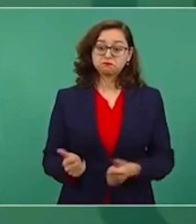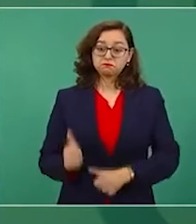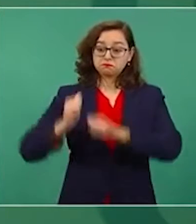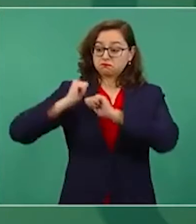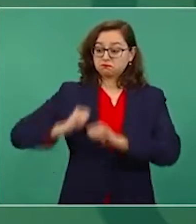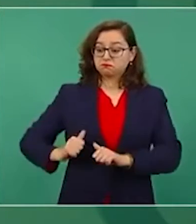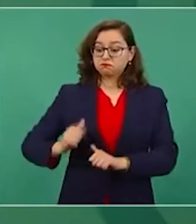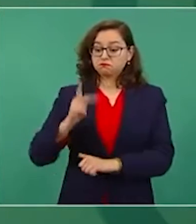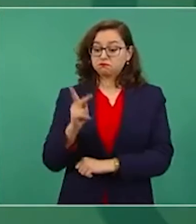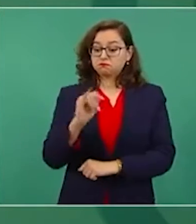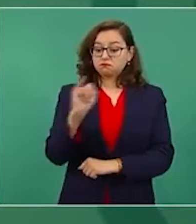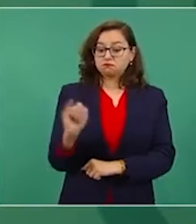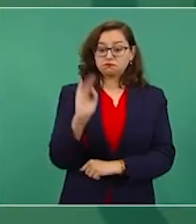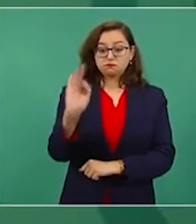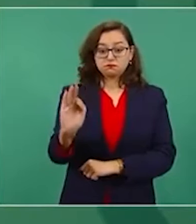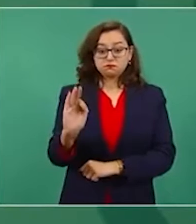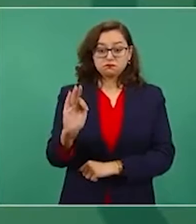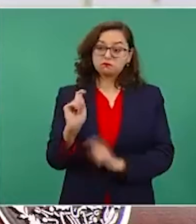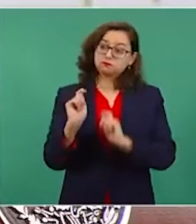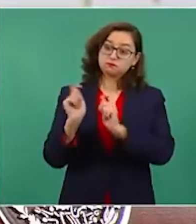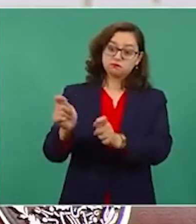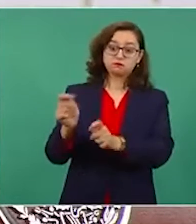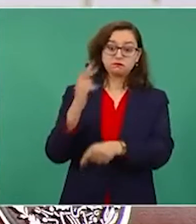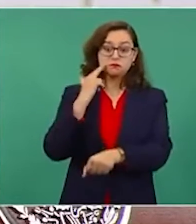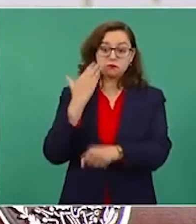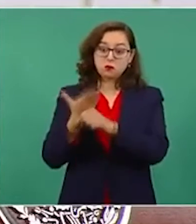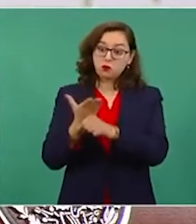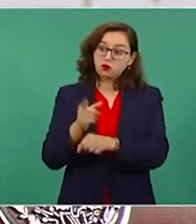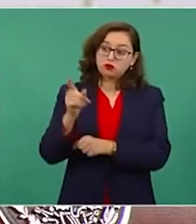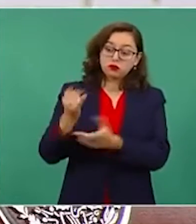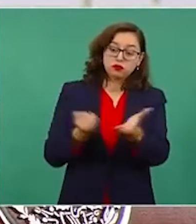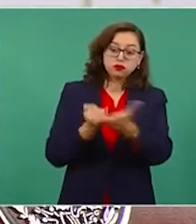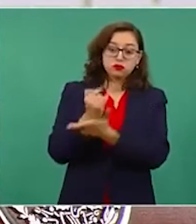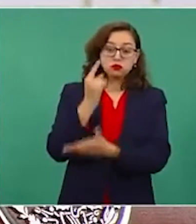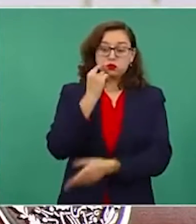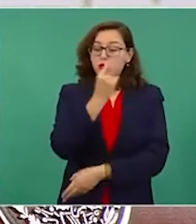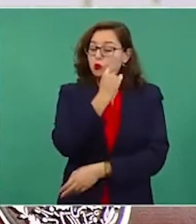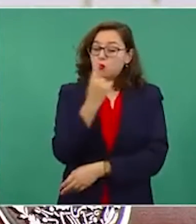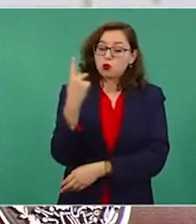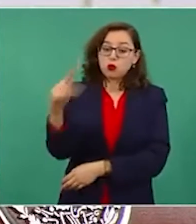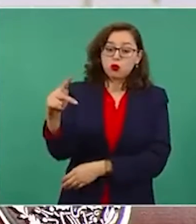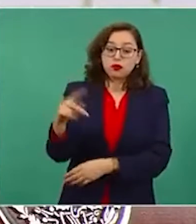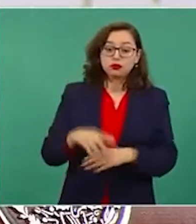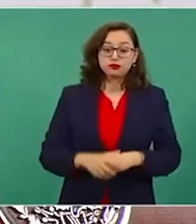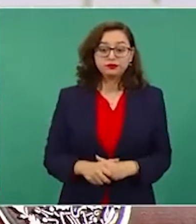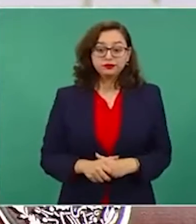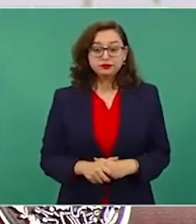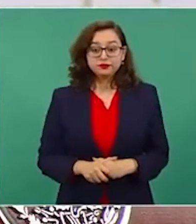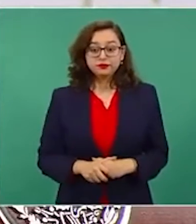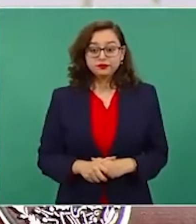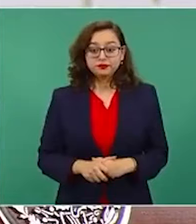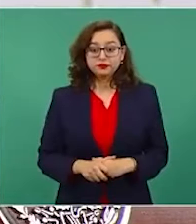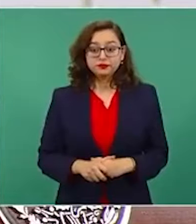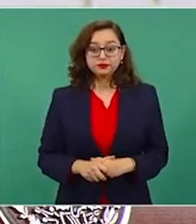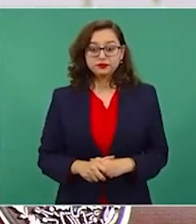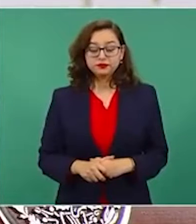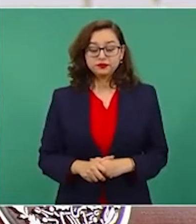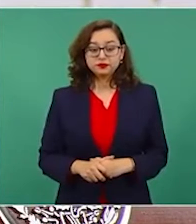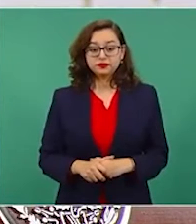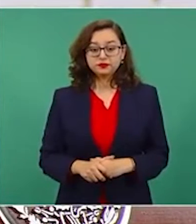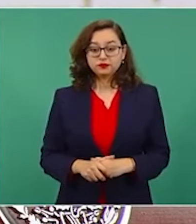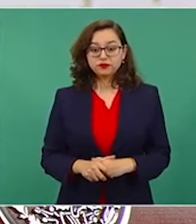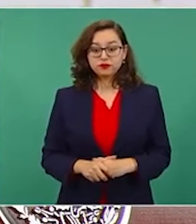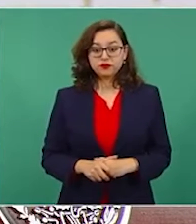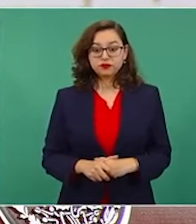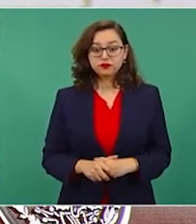de los jueces, de